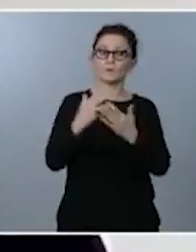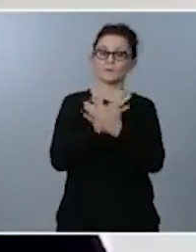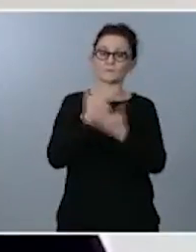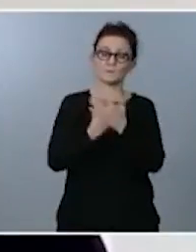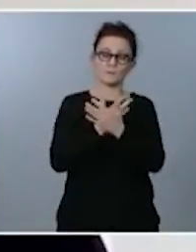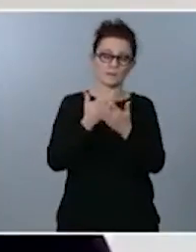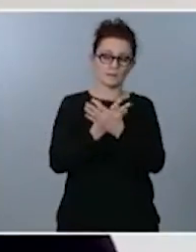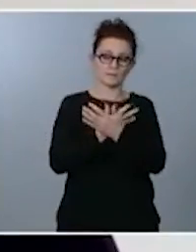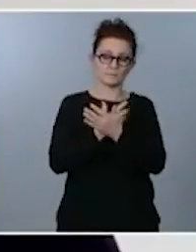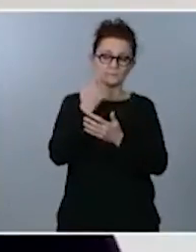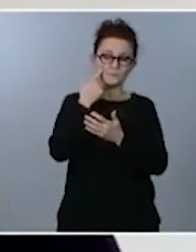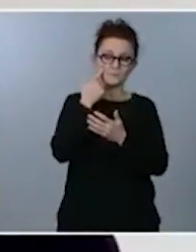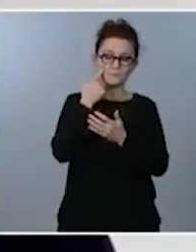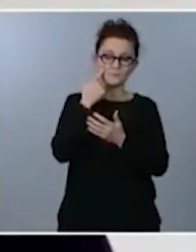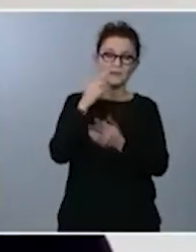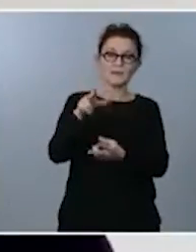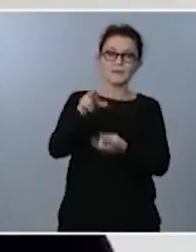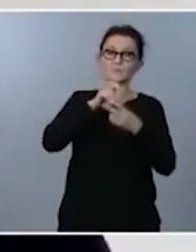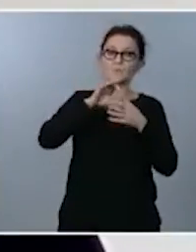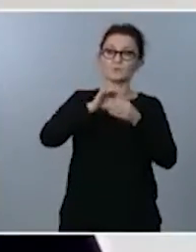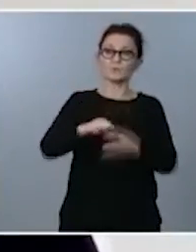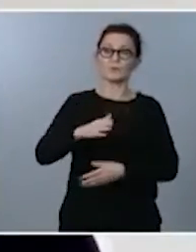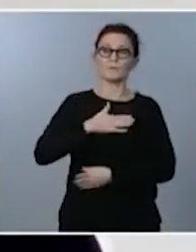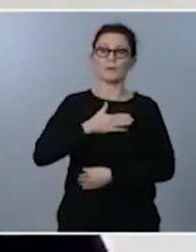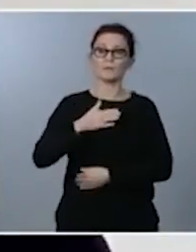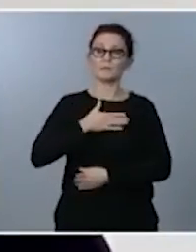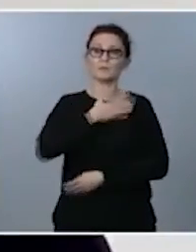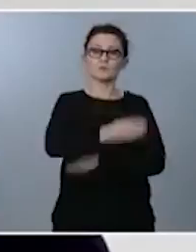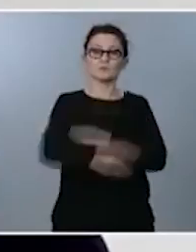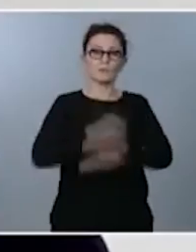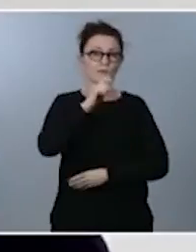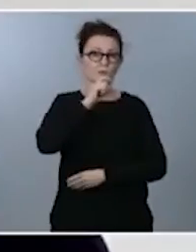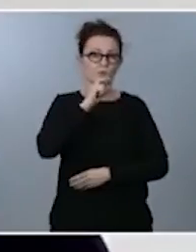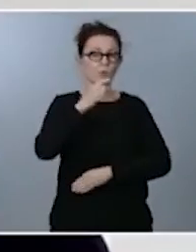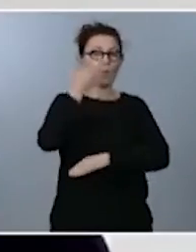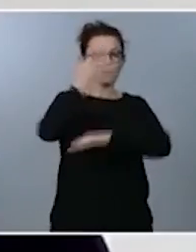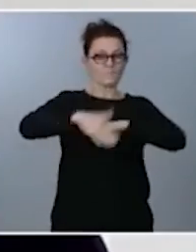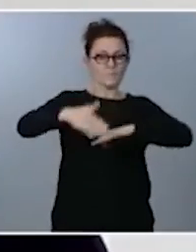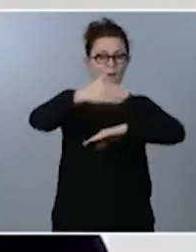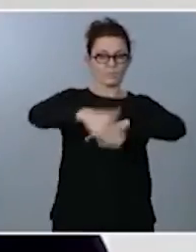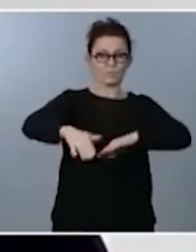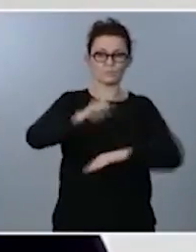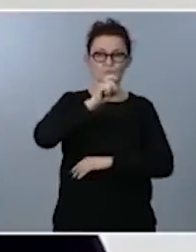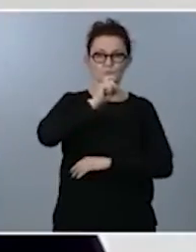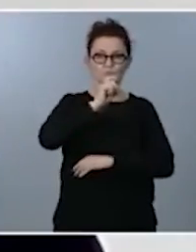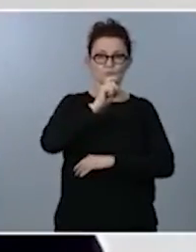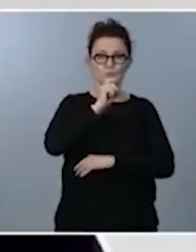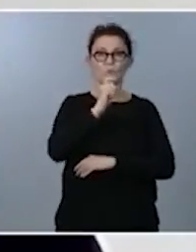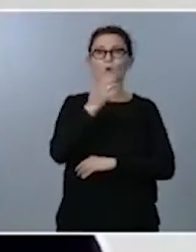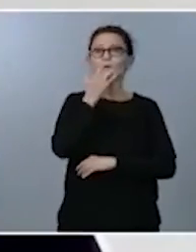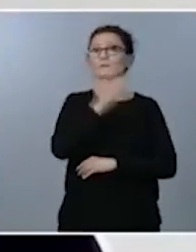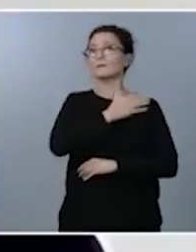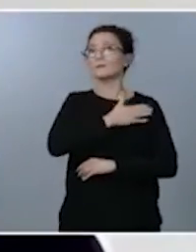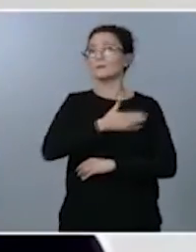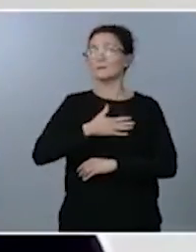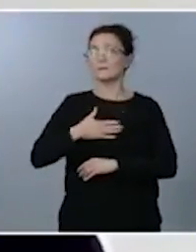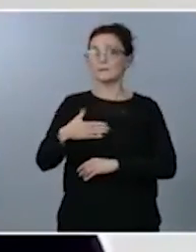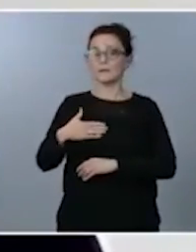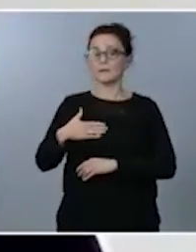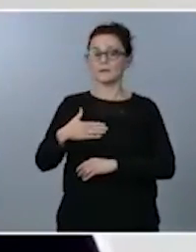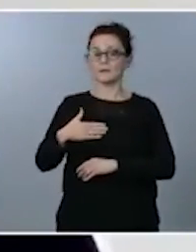patrimonio cómo se va a hacer en qué plazo si se trata de poner un tope a la capacidad de bonificación